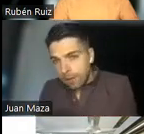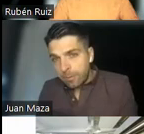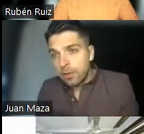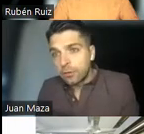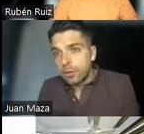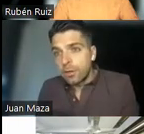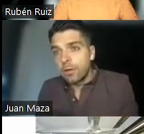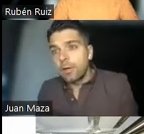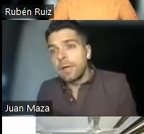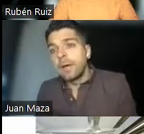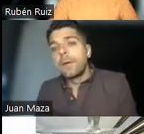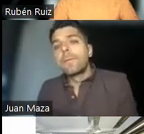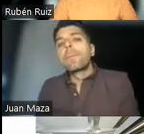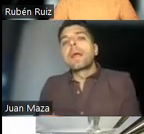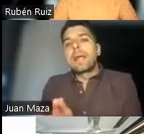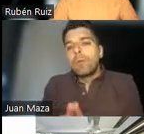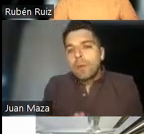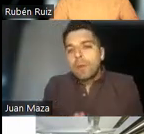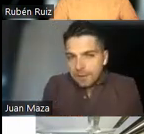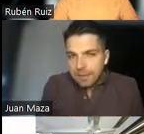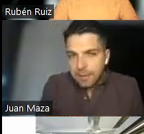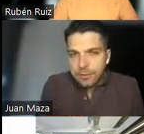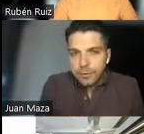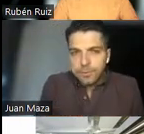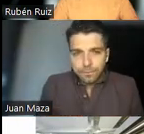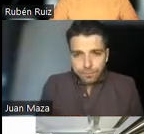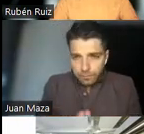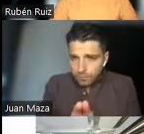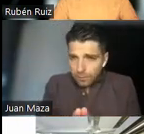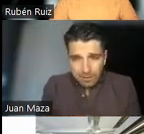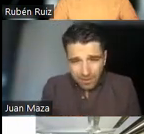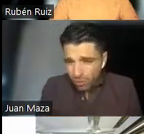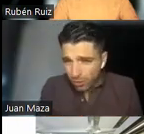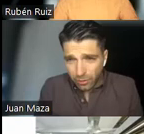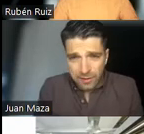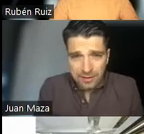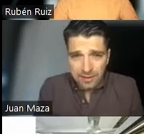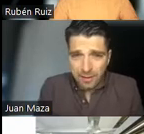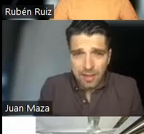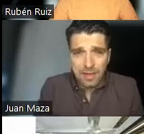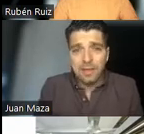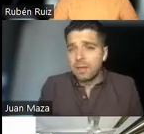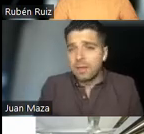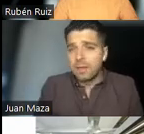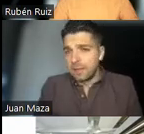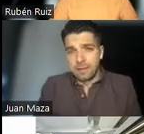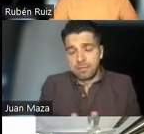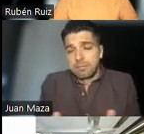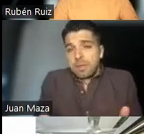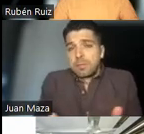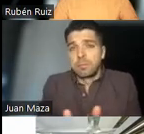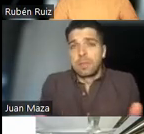la Sociedad Española de Autorrinolaringología crea un kit de entrenamiento basado en cuatro aceites esenciales.